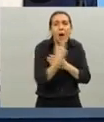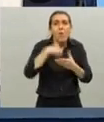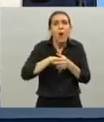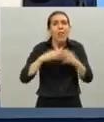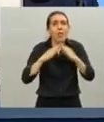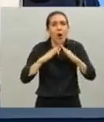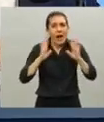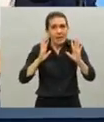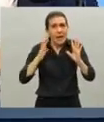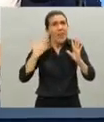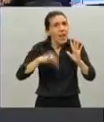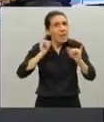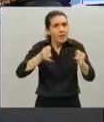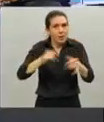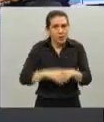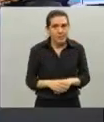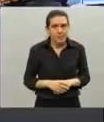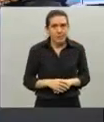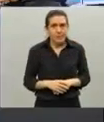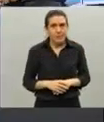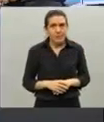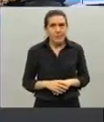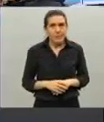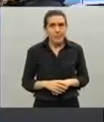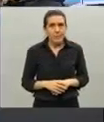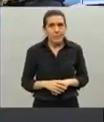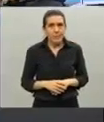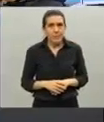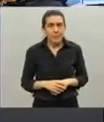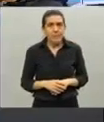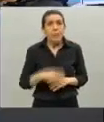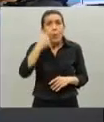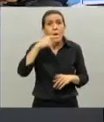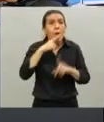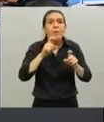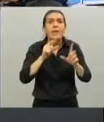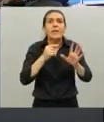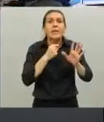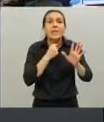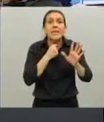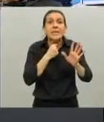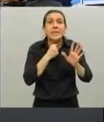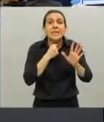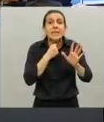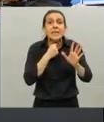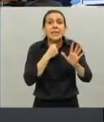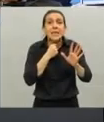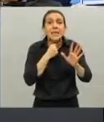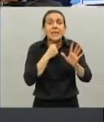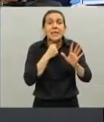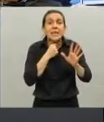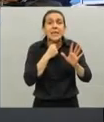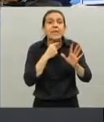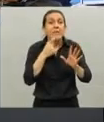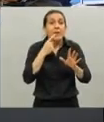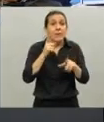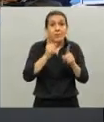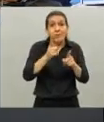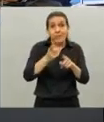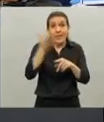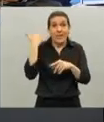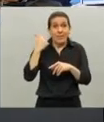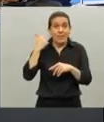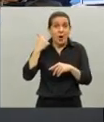que llevarlo adelante sin querer abundar sin querer abundar sobre un detalle en los años de los que